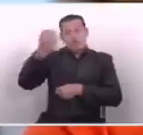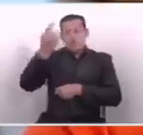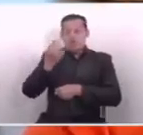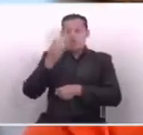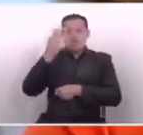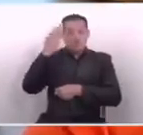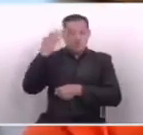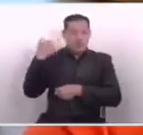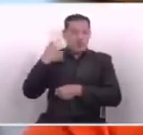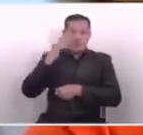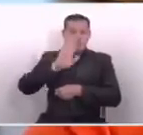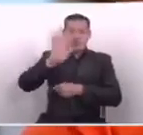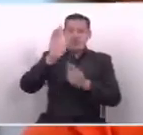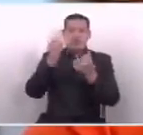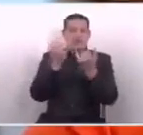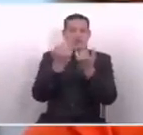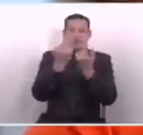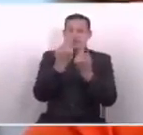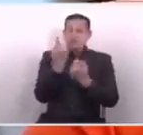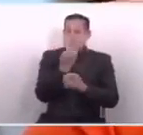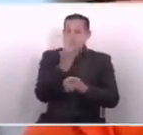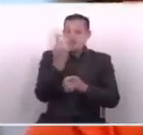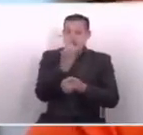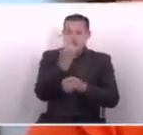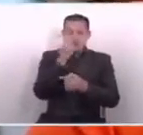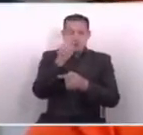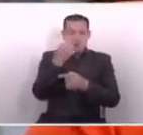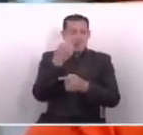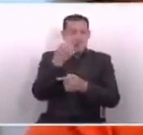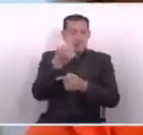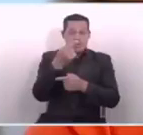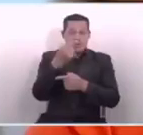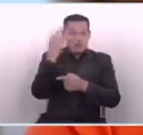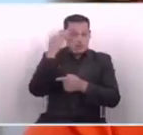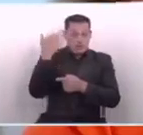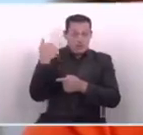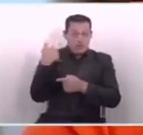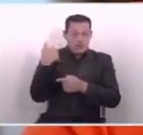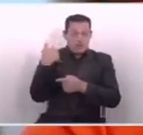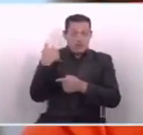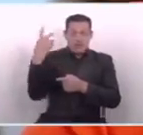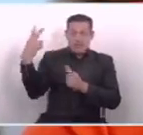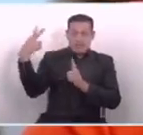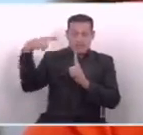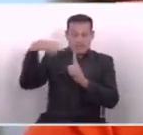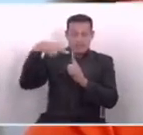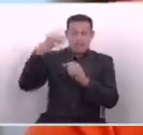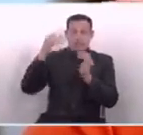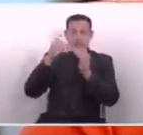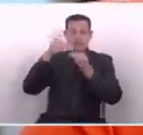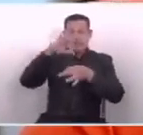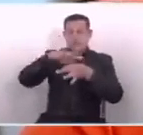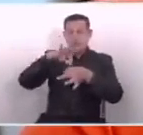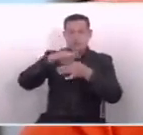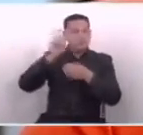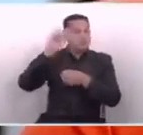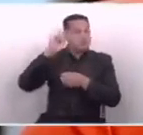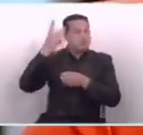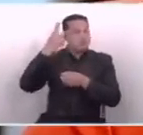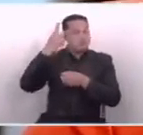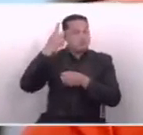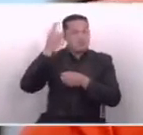mujeres nunca iban a estar solas. Ustedes nos ven a nosotras las mujeres como un voto. Porque